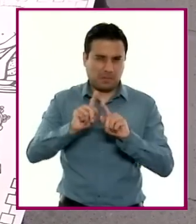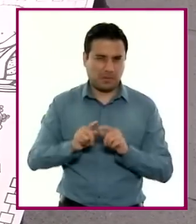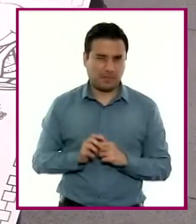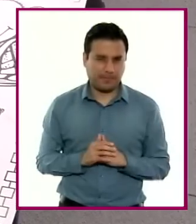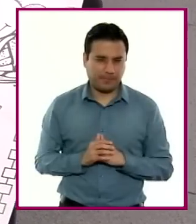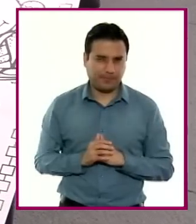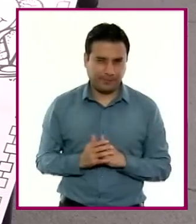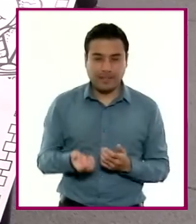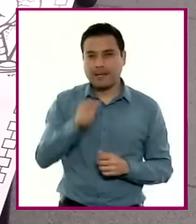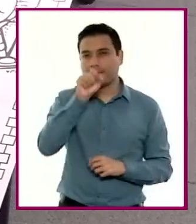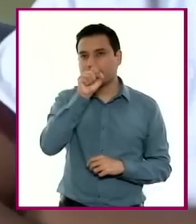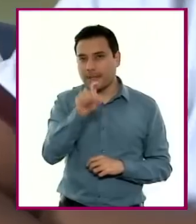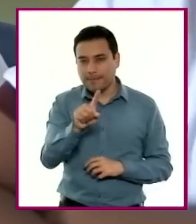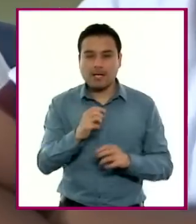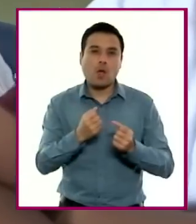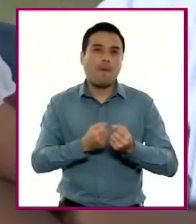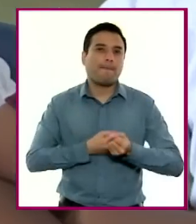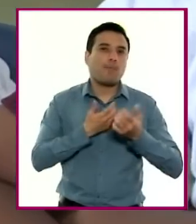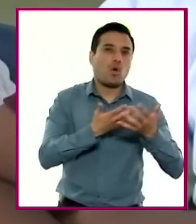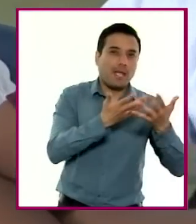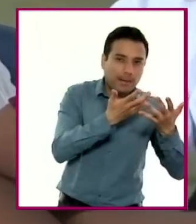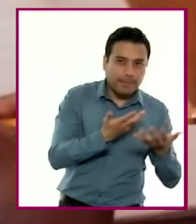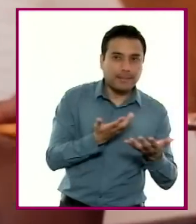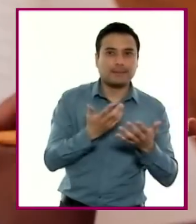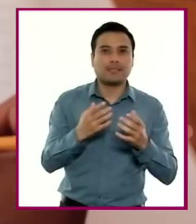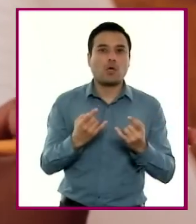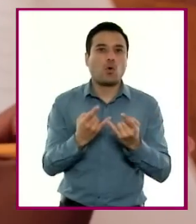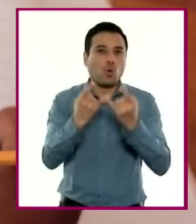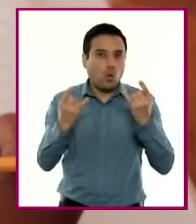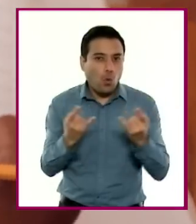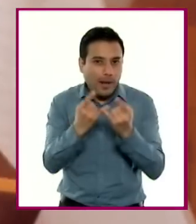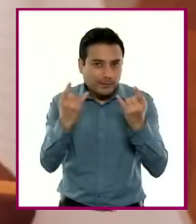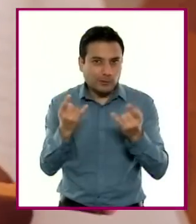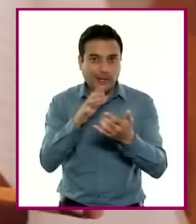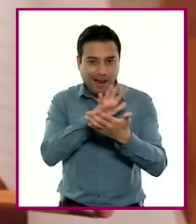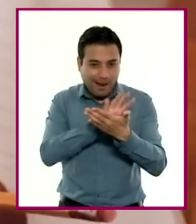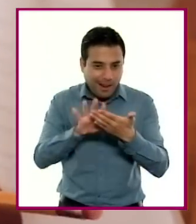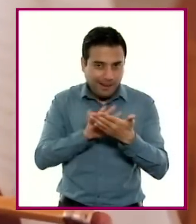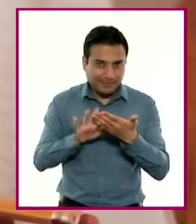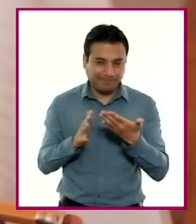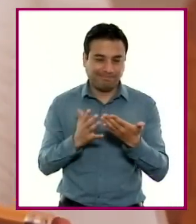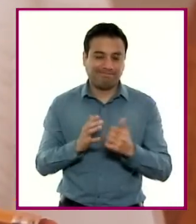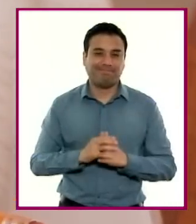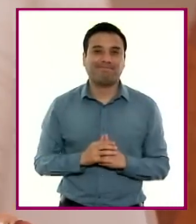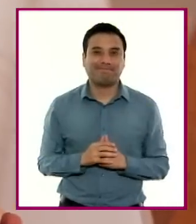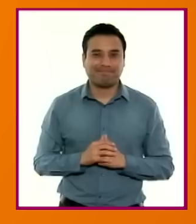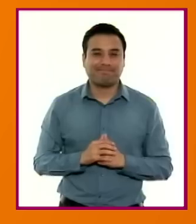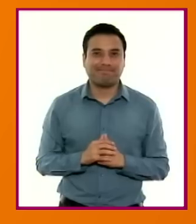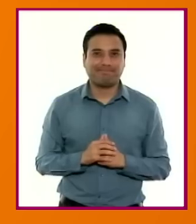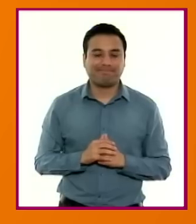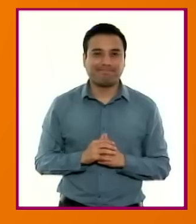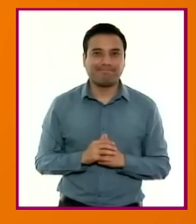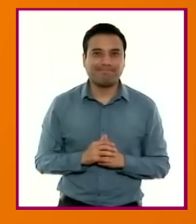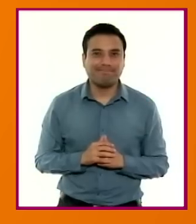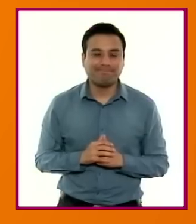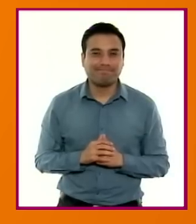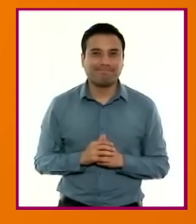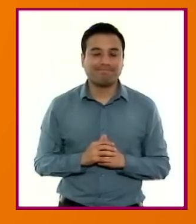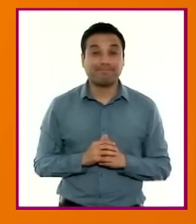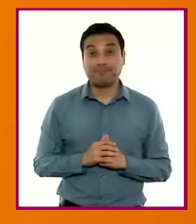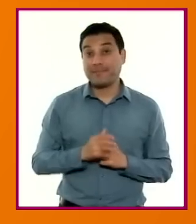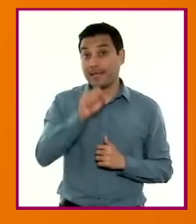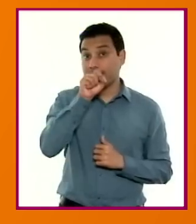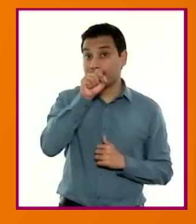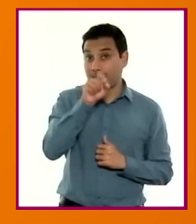y el disfrute de poemas y cuentos, entre otros textos literarios. Se procura también